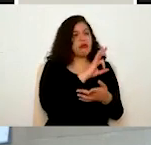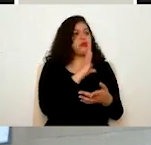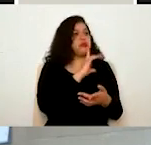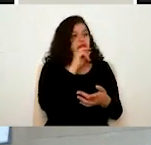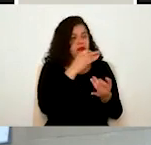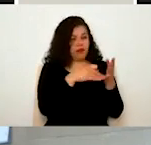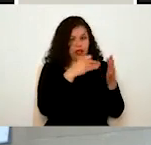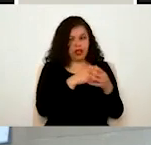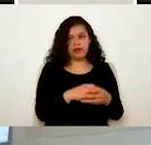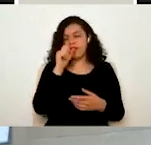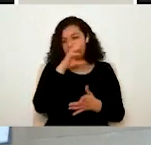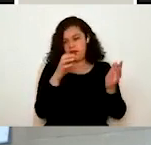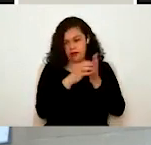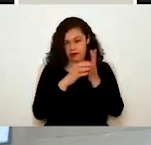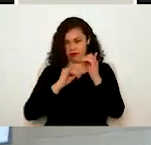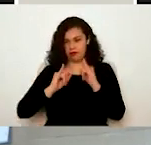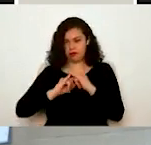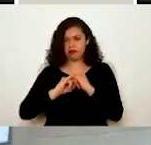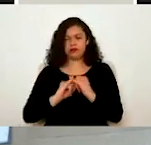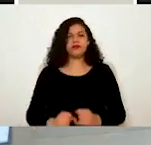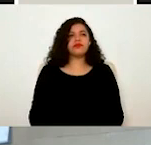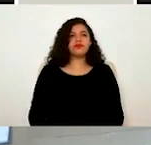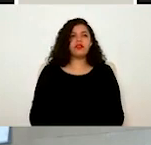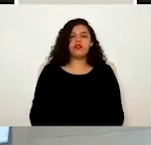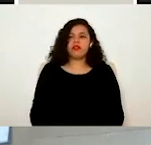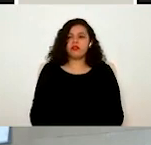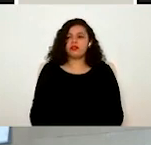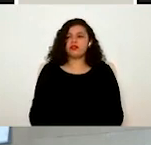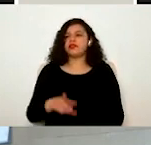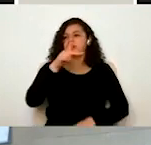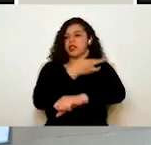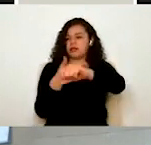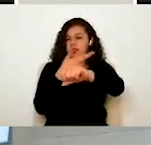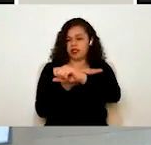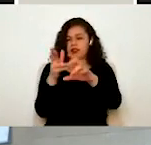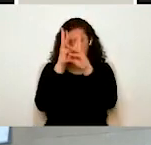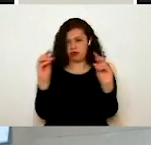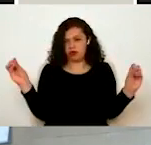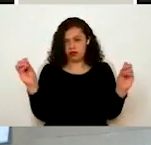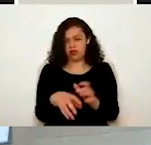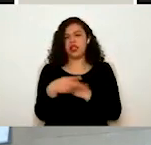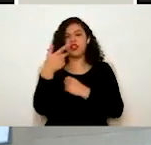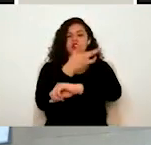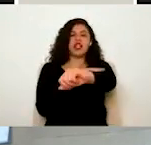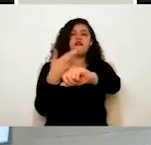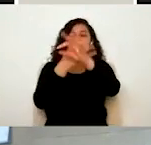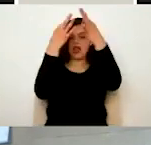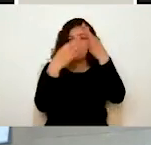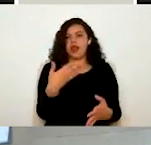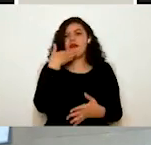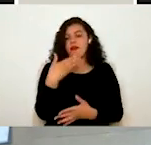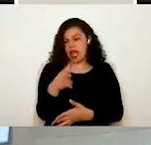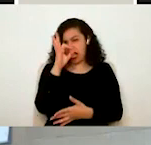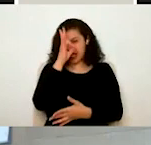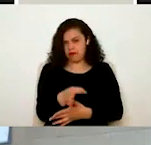recibir en el buzón institucional la parte de la resolución de su trámite, ¿no? Es decir, si un trámite está autorizado o tiene efectivo apercibimiento, bueno,